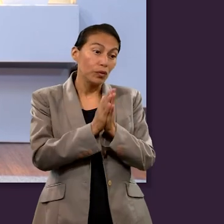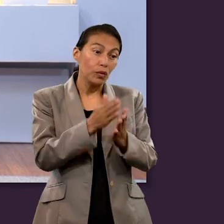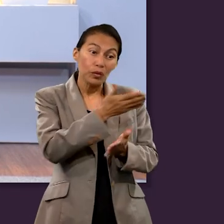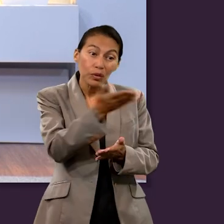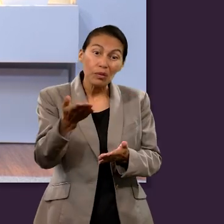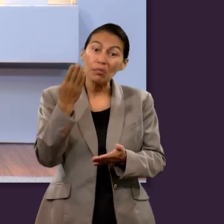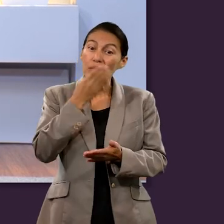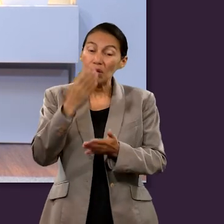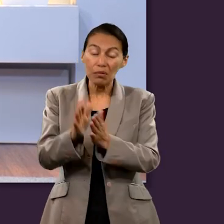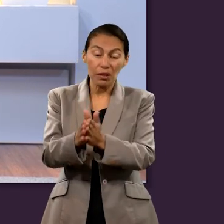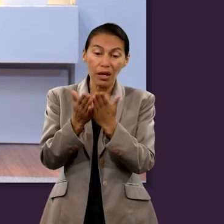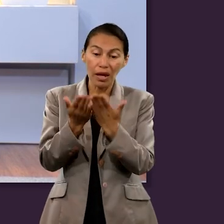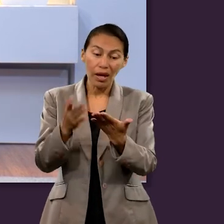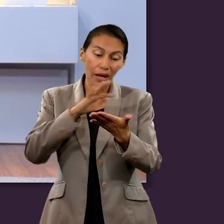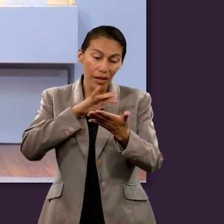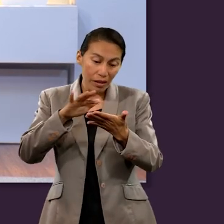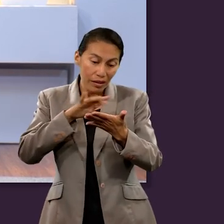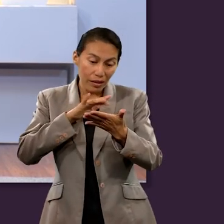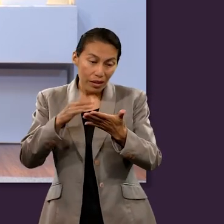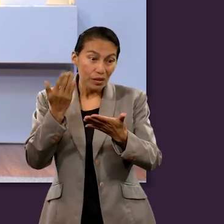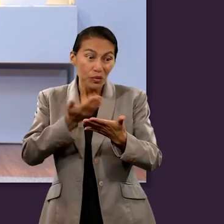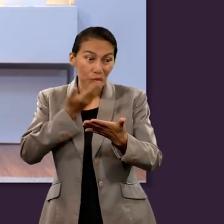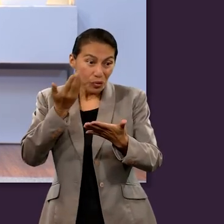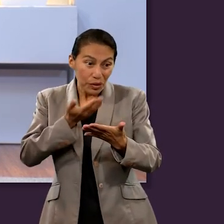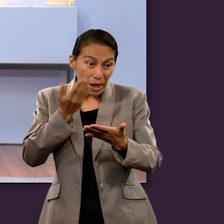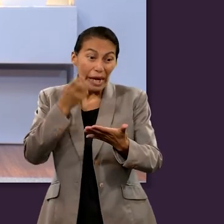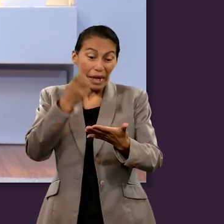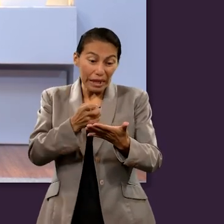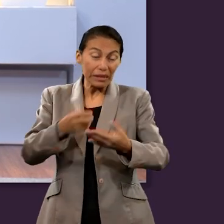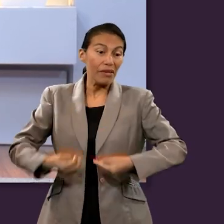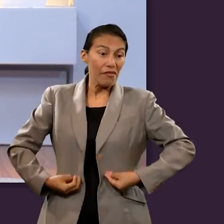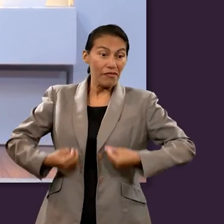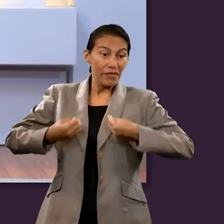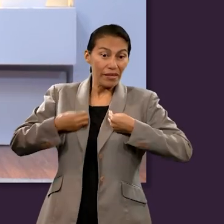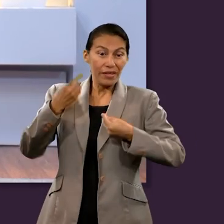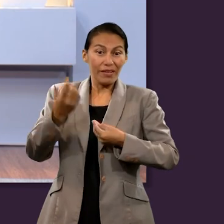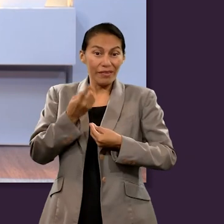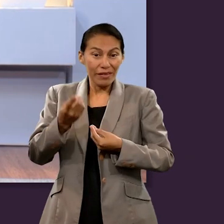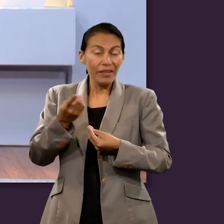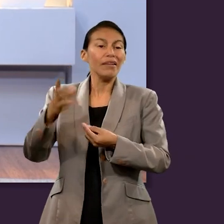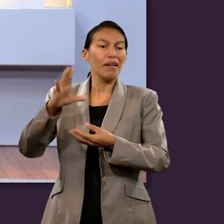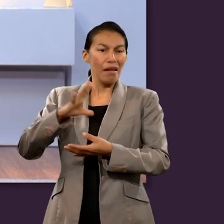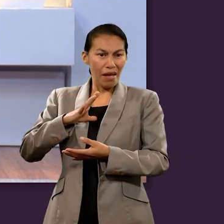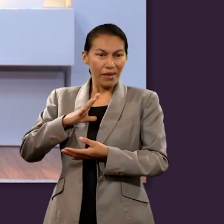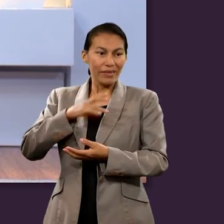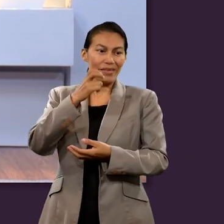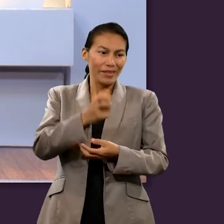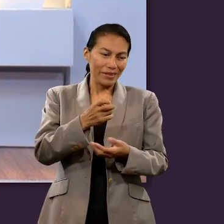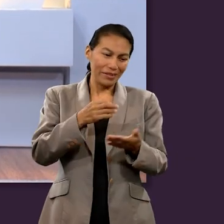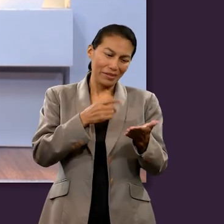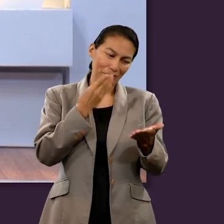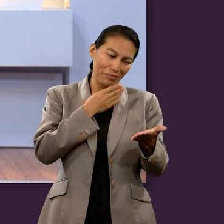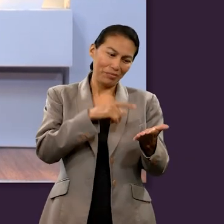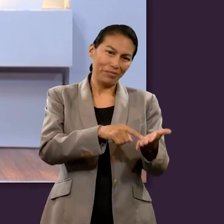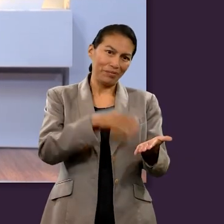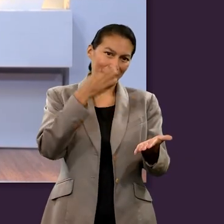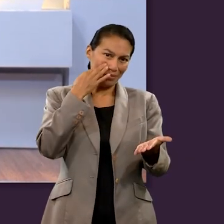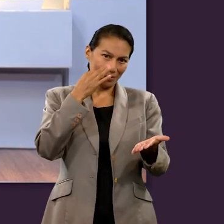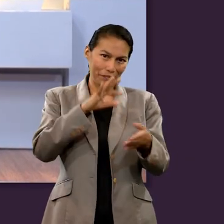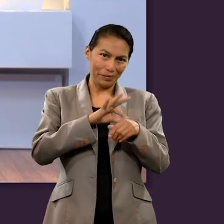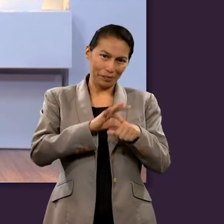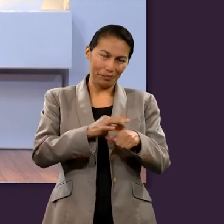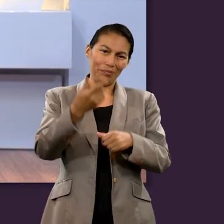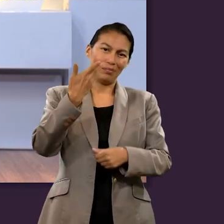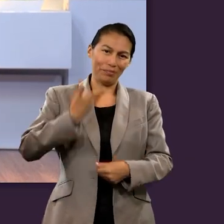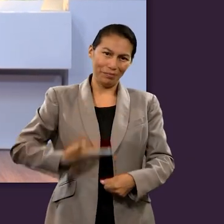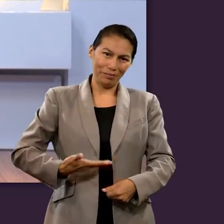Escudriñad las Escrituras, porque a vosotros os parece que en ellas tenéis la vida eterna, y que ellas son las